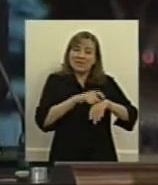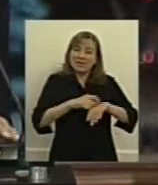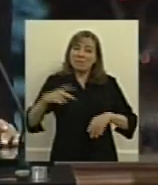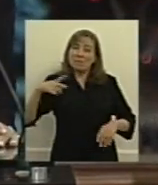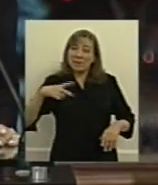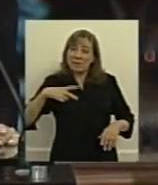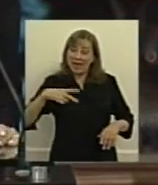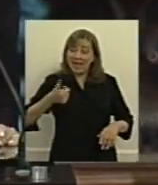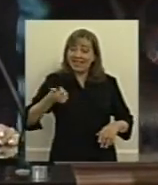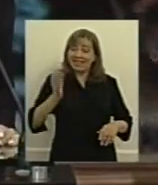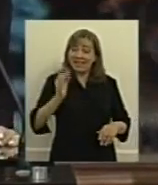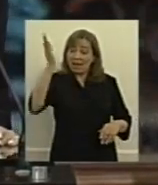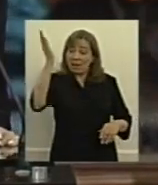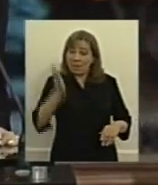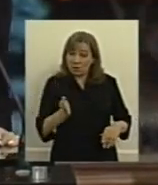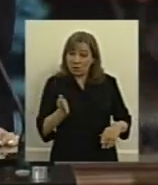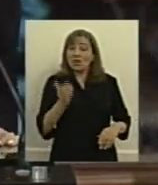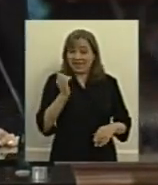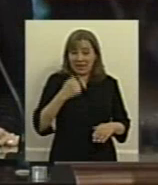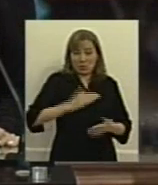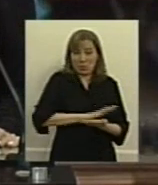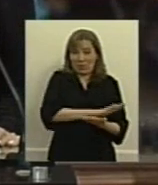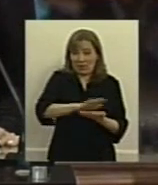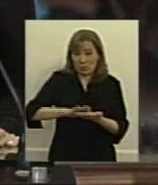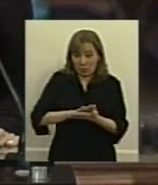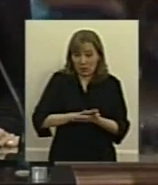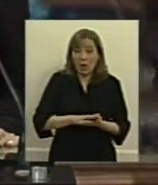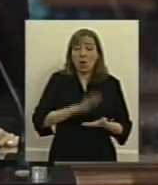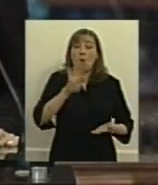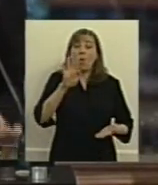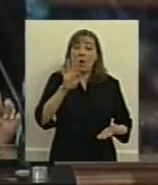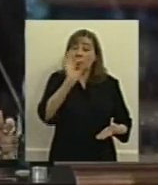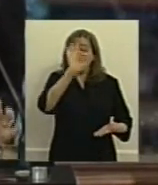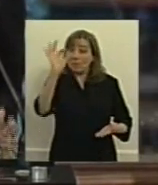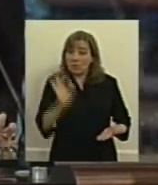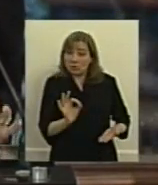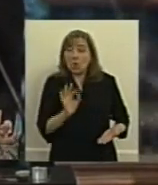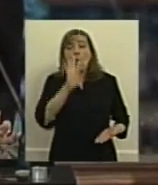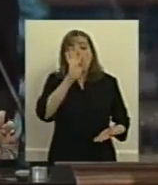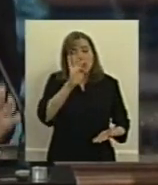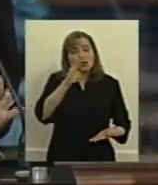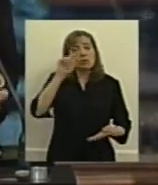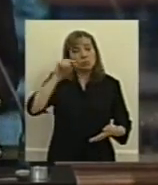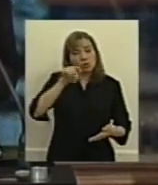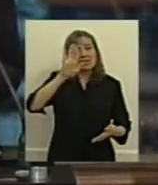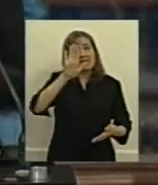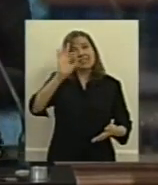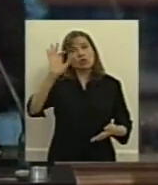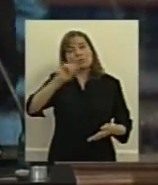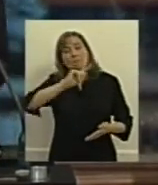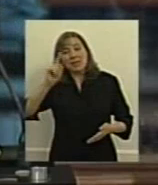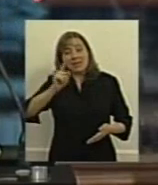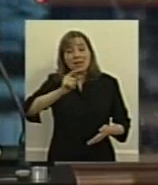tiene cobertura 4 millones y medio cubre el PAMI 4 millones y medio que además son